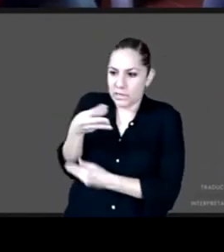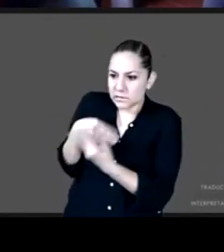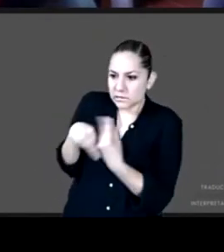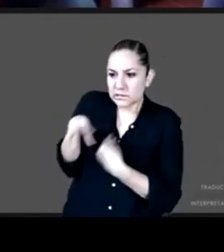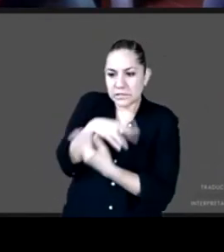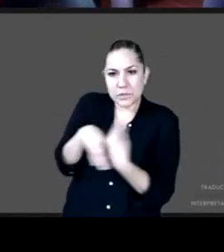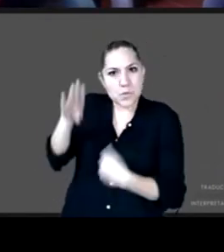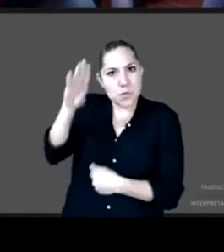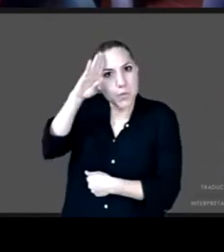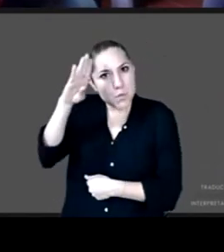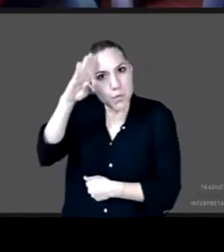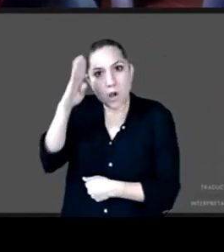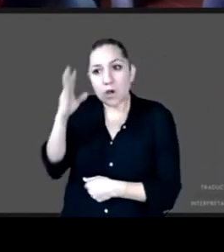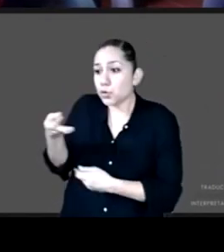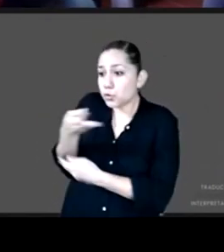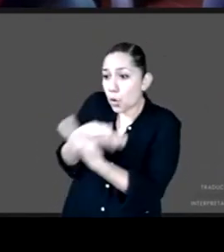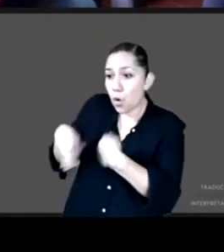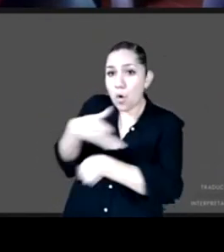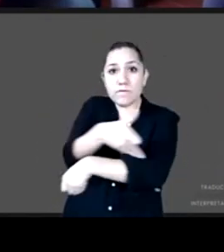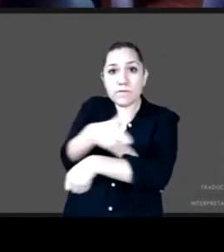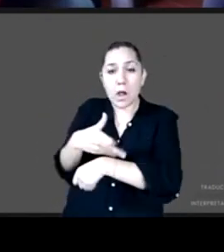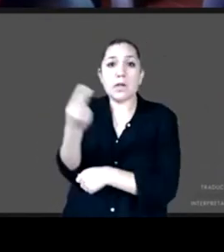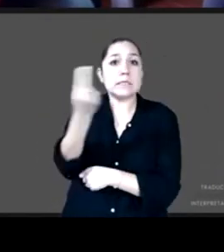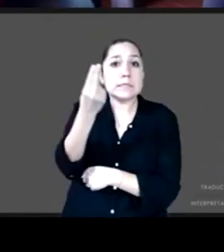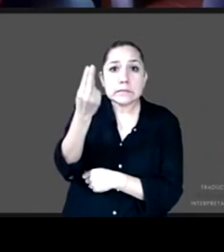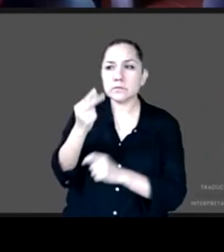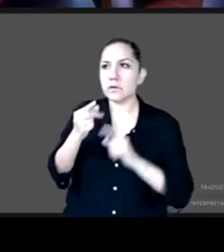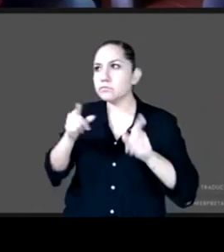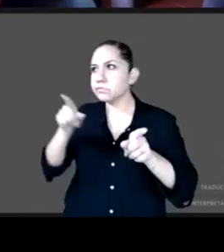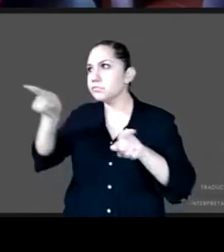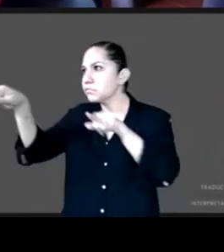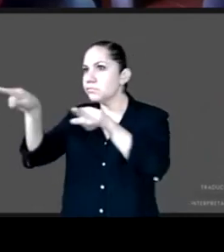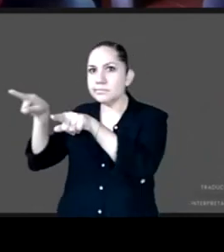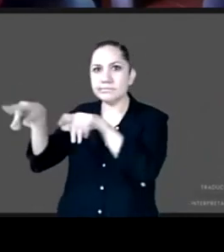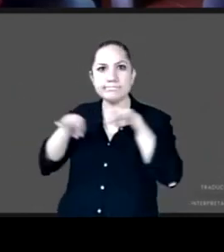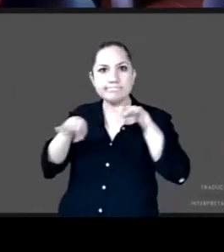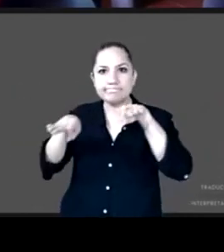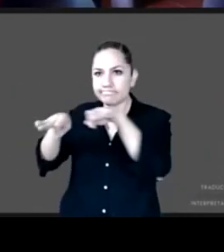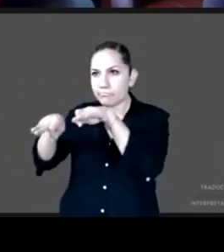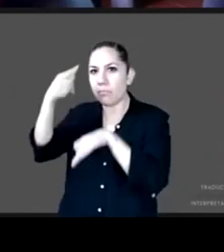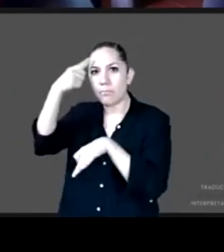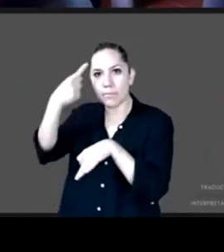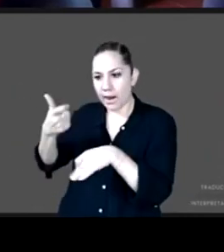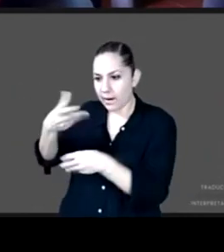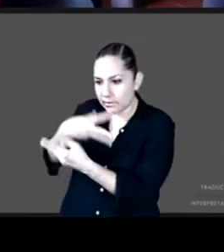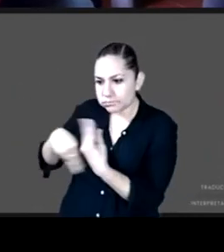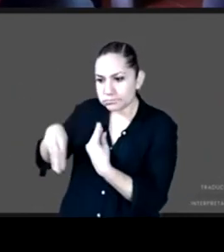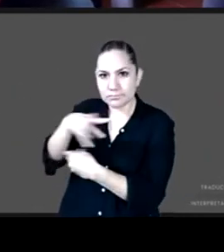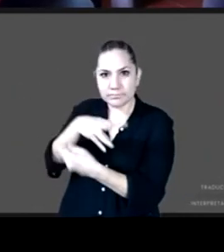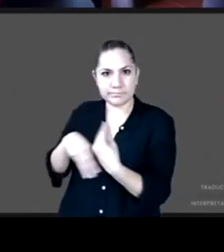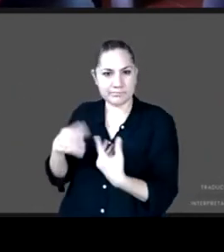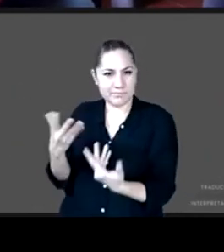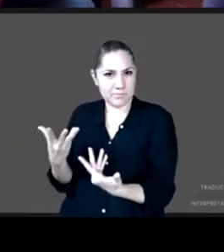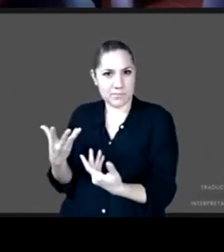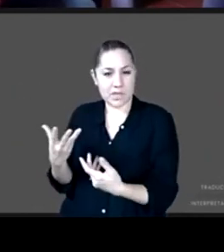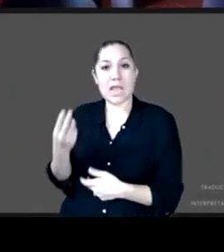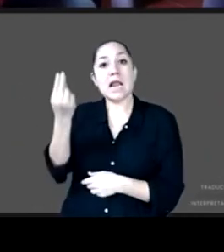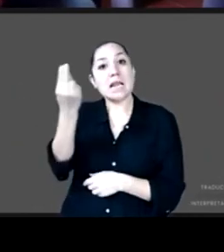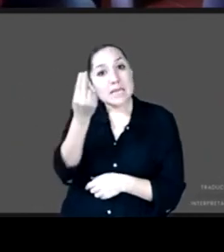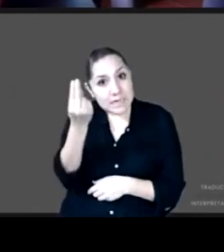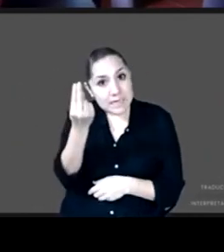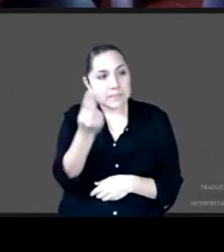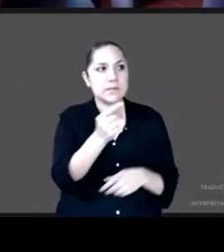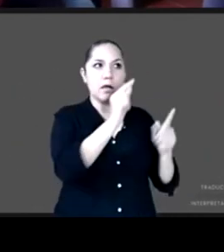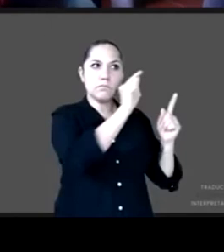solamente el tener acciones coordinadas, articuladas, tanto para poder proteger sus